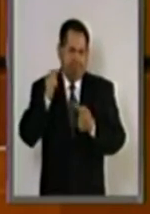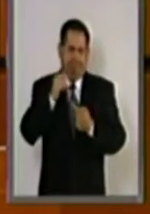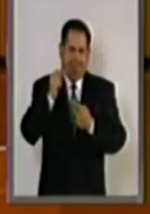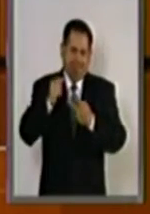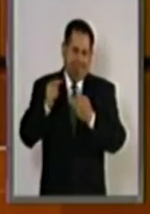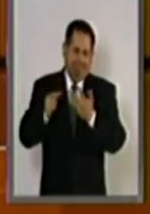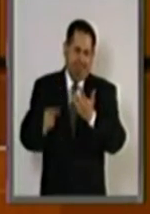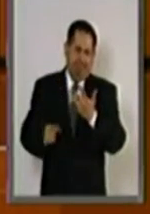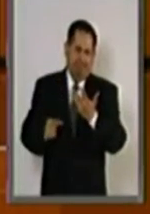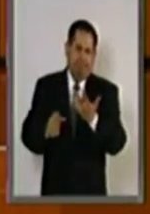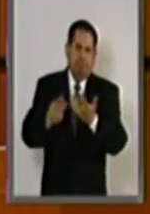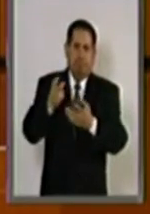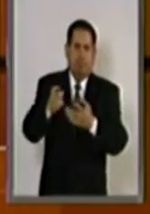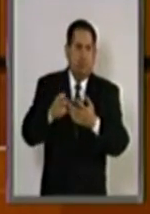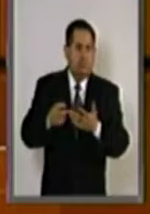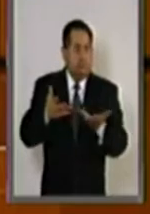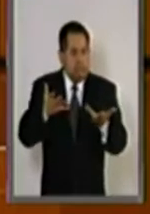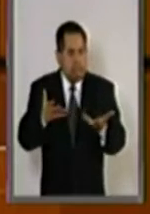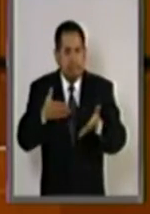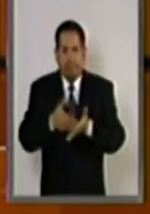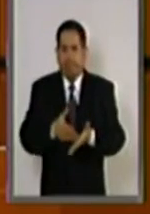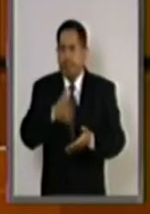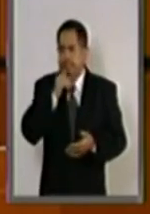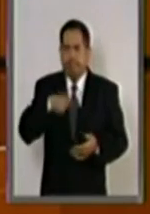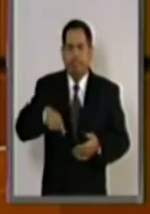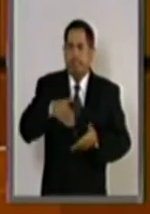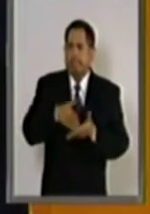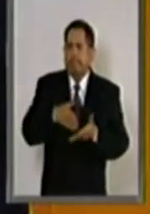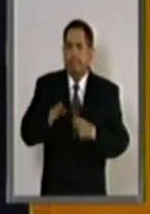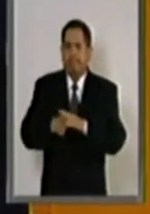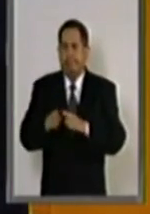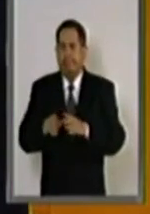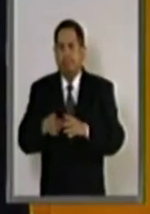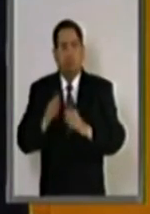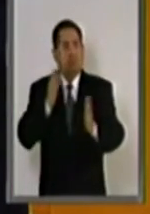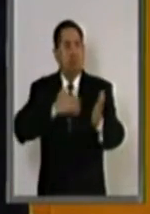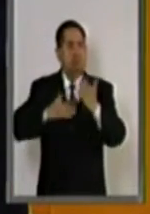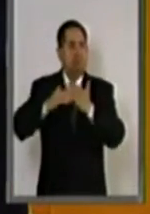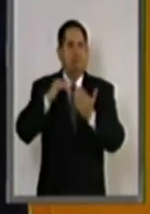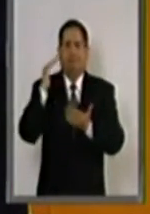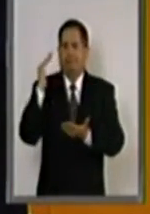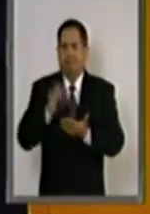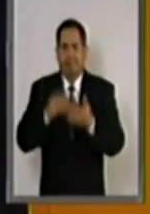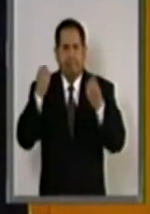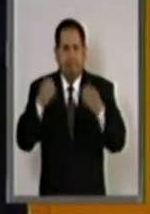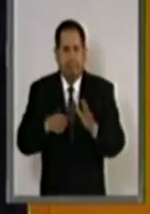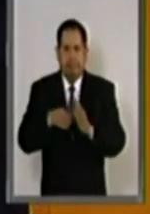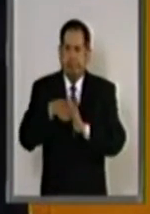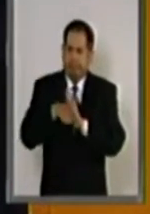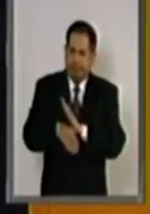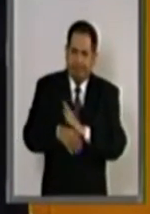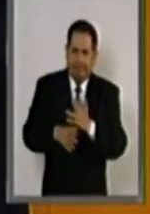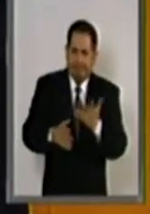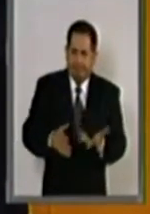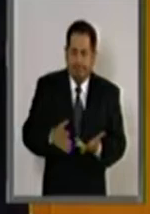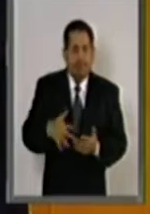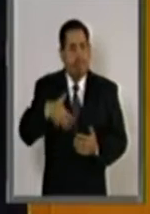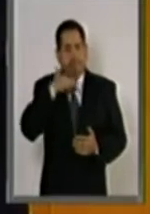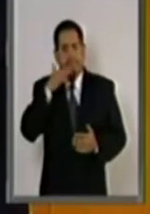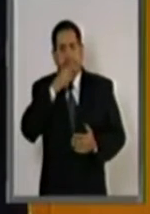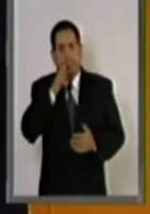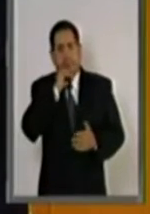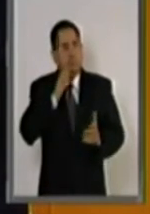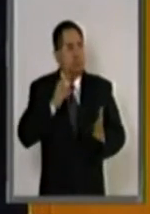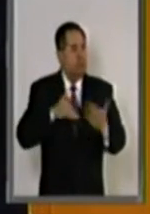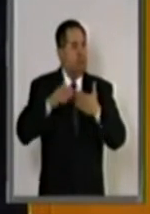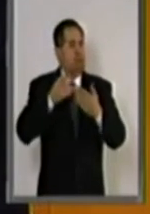que inhibe el trabajo de las instituciones, desacelera el crecimiento económico del país, impide un desarrollo